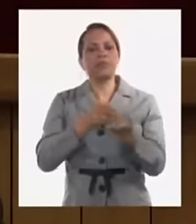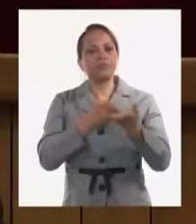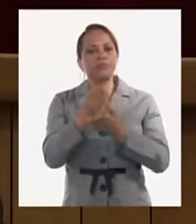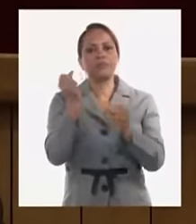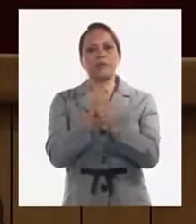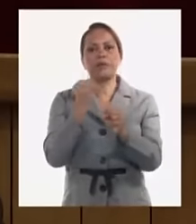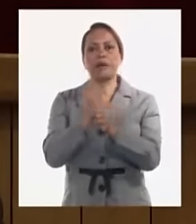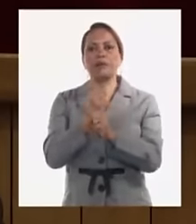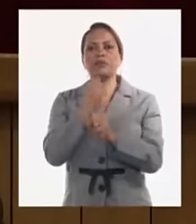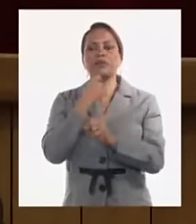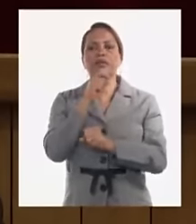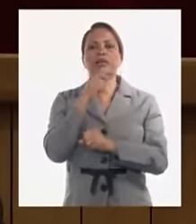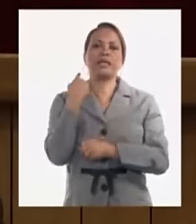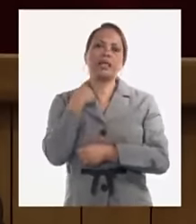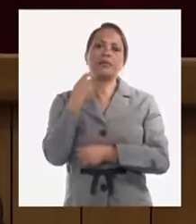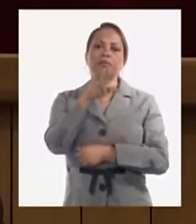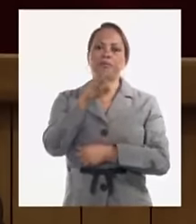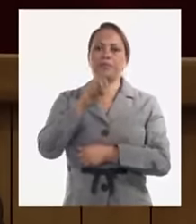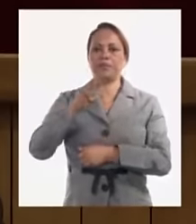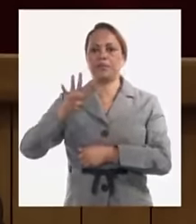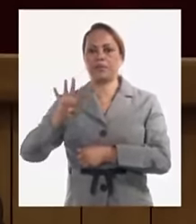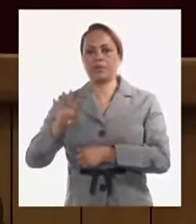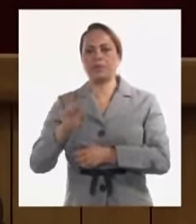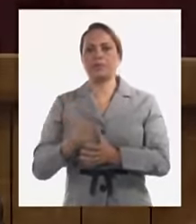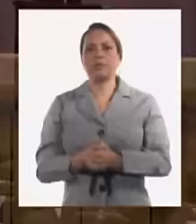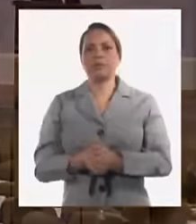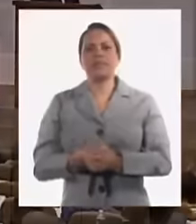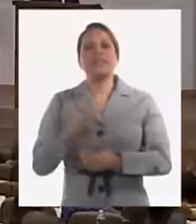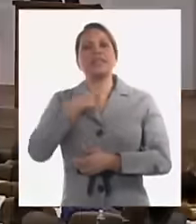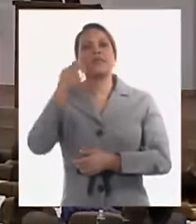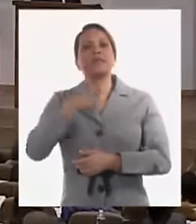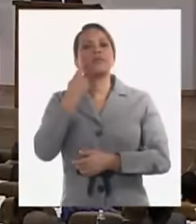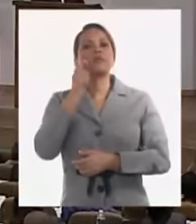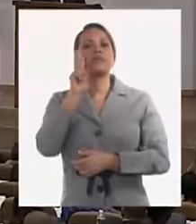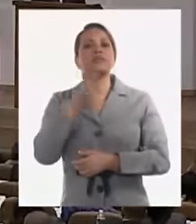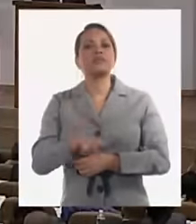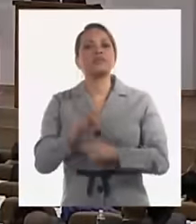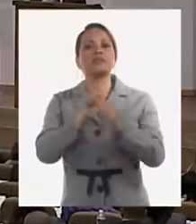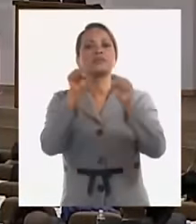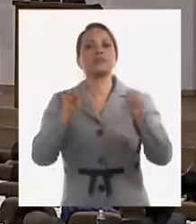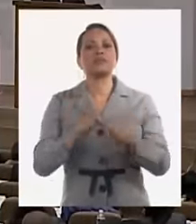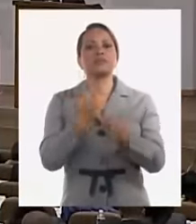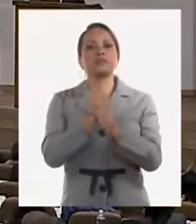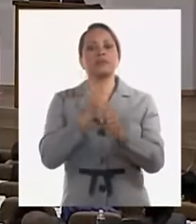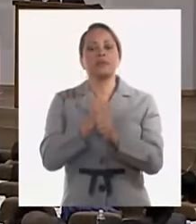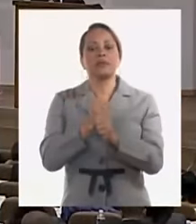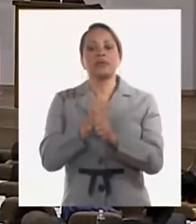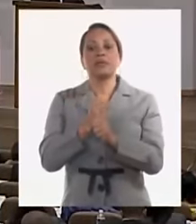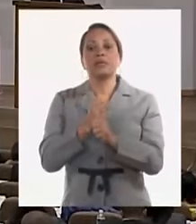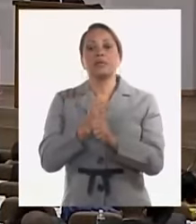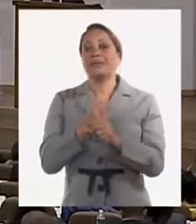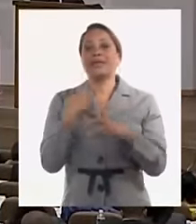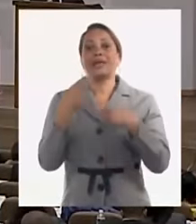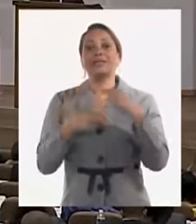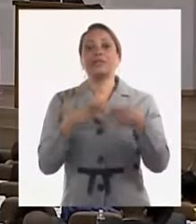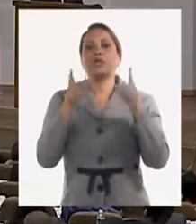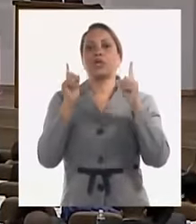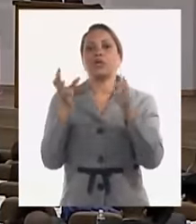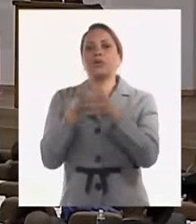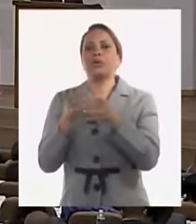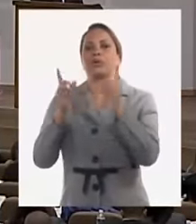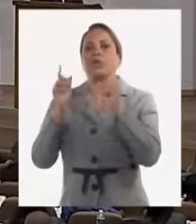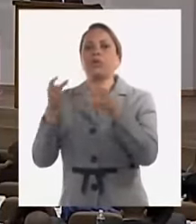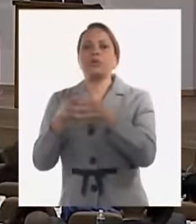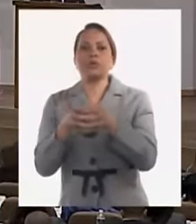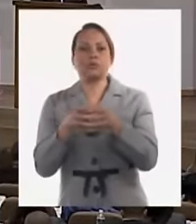en el 2024 y revisar los sistemas trabajo se están haciendo demasiadas reuniones a todos los